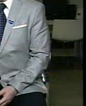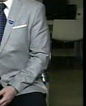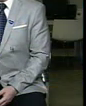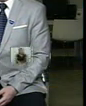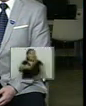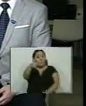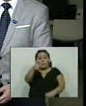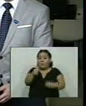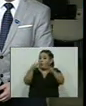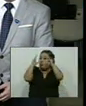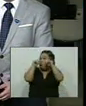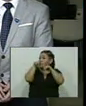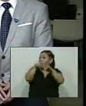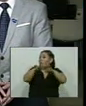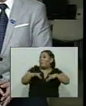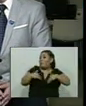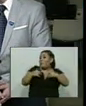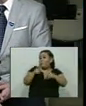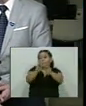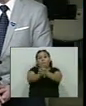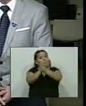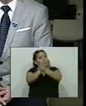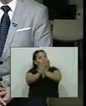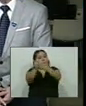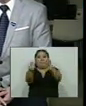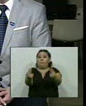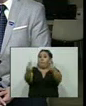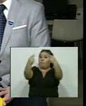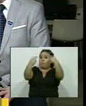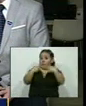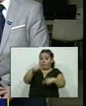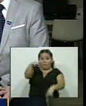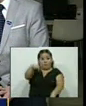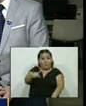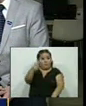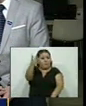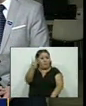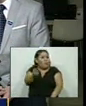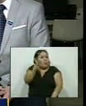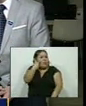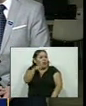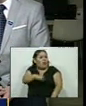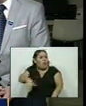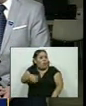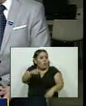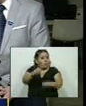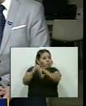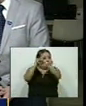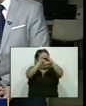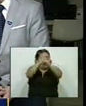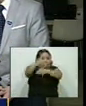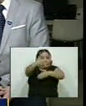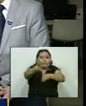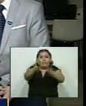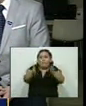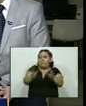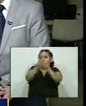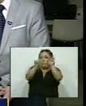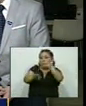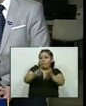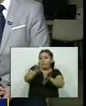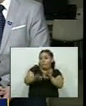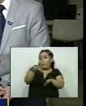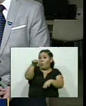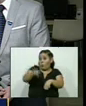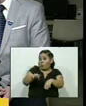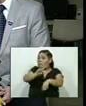Muy buenas noches, ¿qué tal? ¿Cómo están? Qué gusto que nos acompañe en esta ocasión desde la sala de prensa de Canal 12 para llevarles a ustedes en